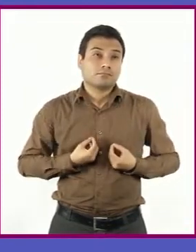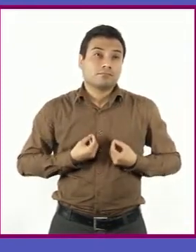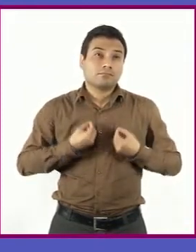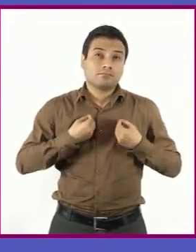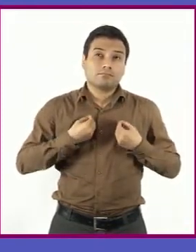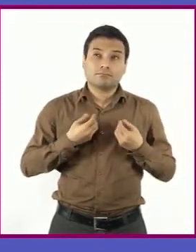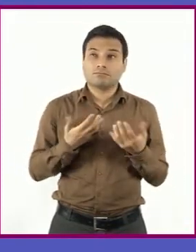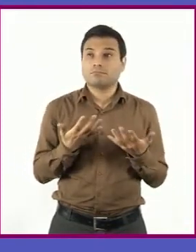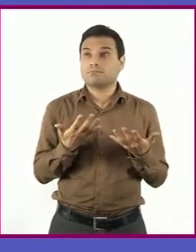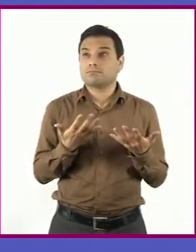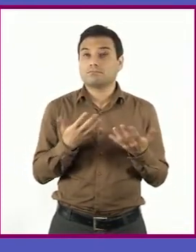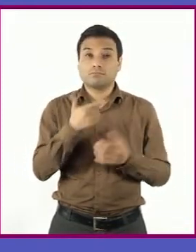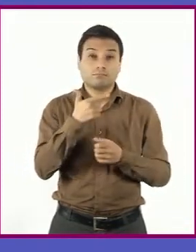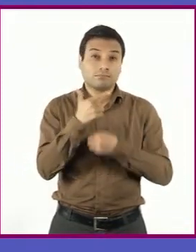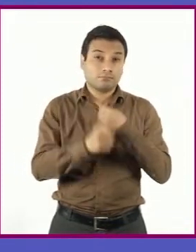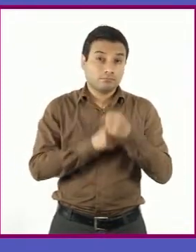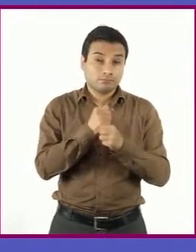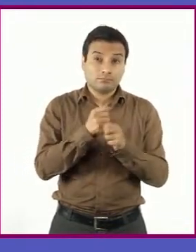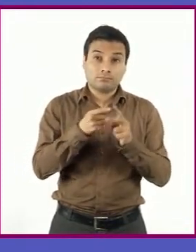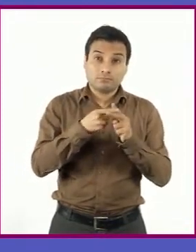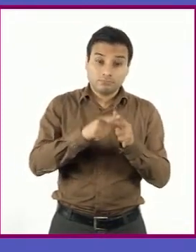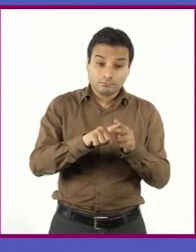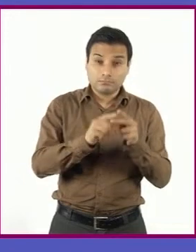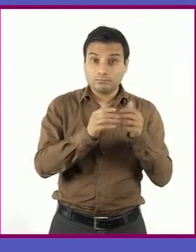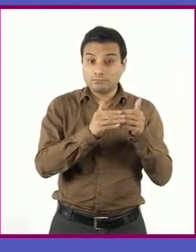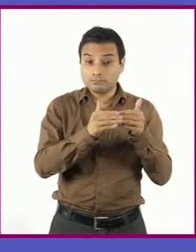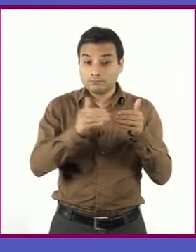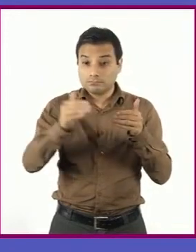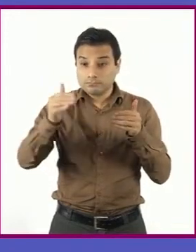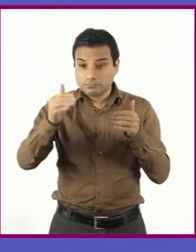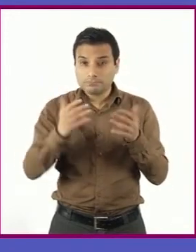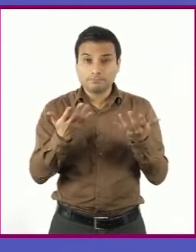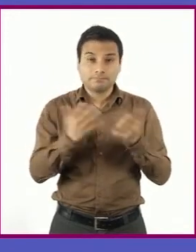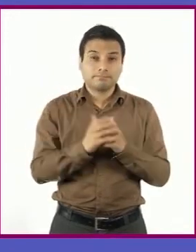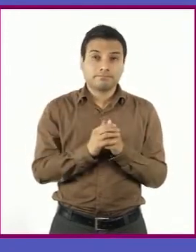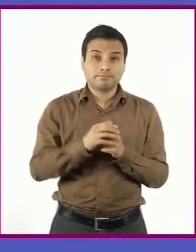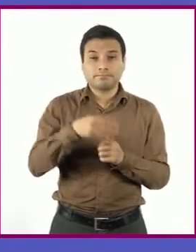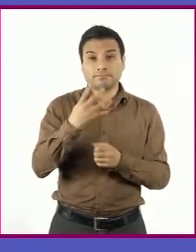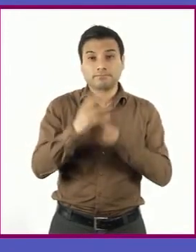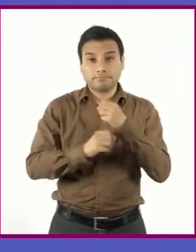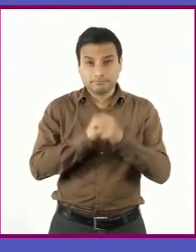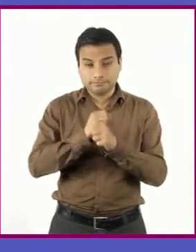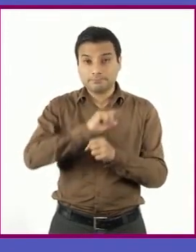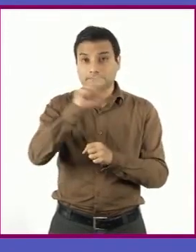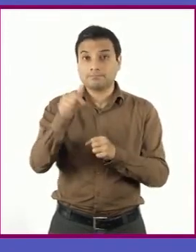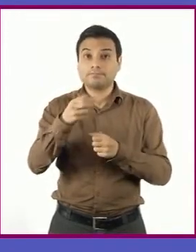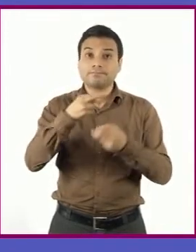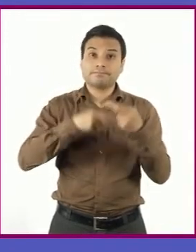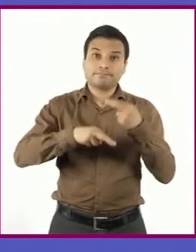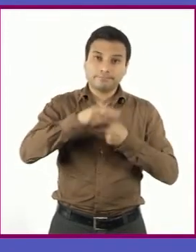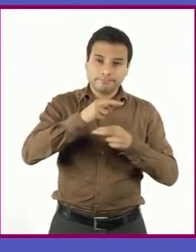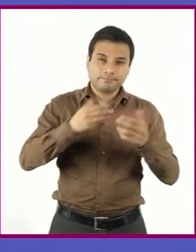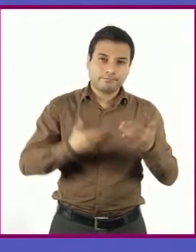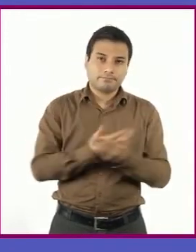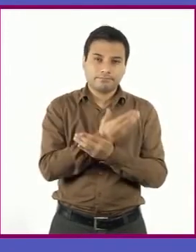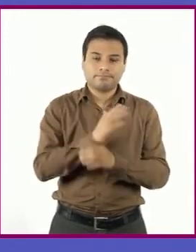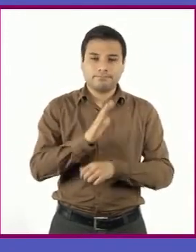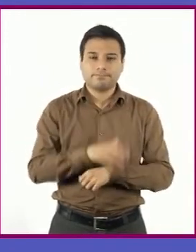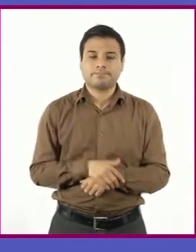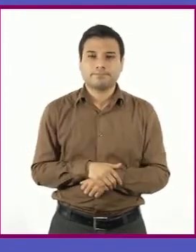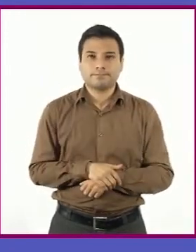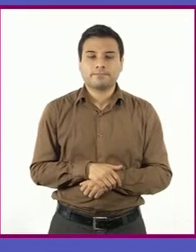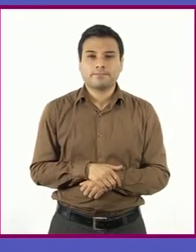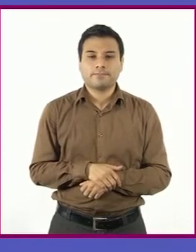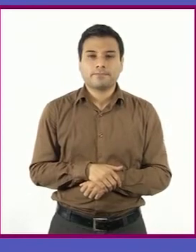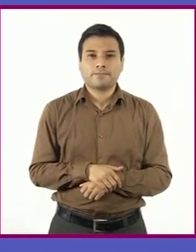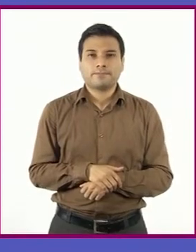7 años y avanzar hacia los 14 y de los 14 regresarse al nacimiento. Vamos a ver